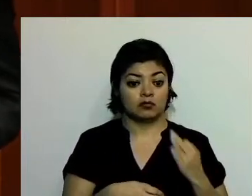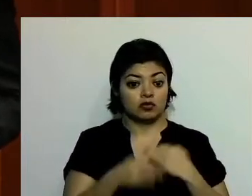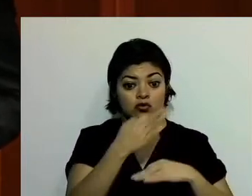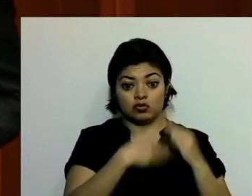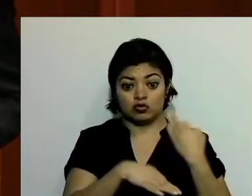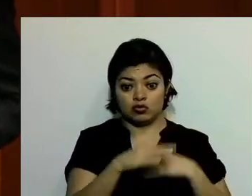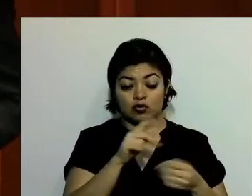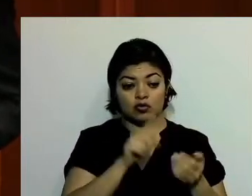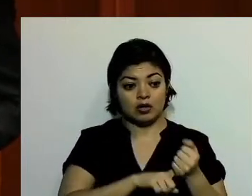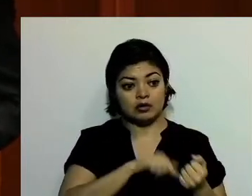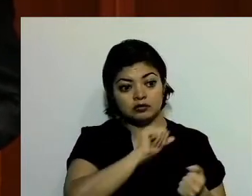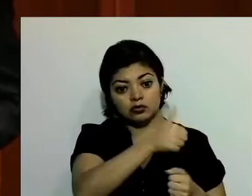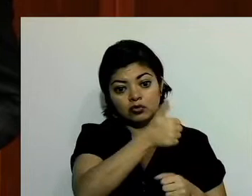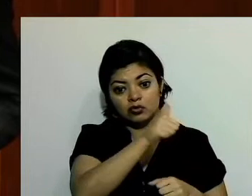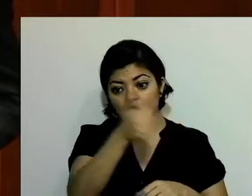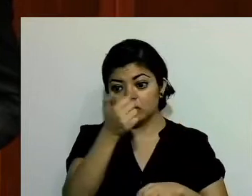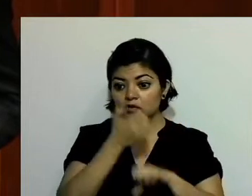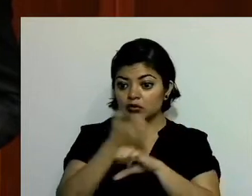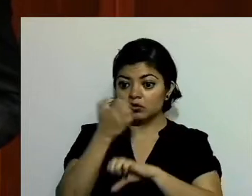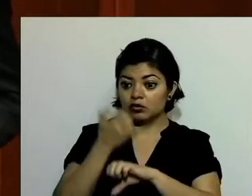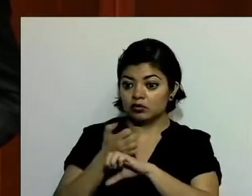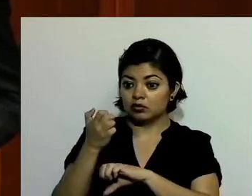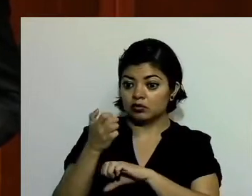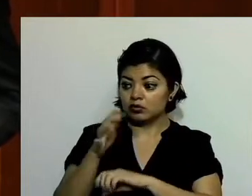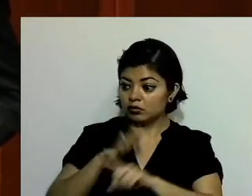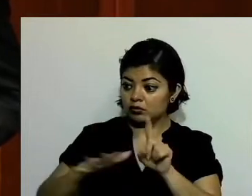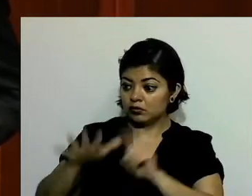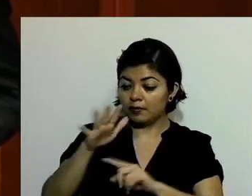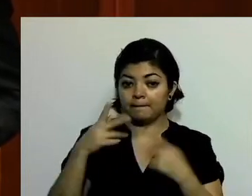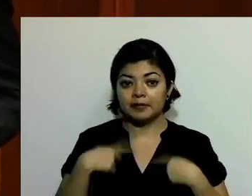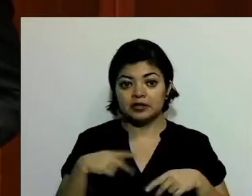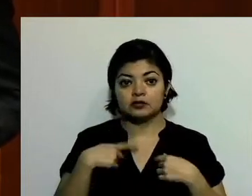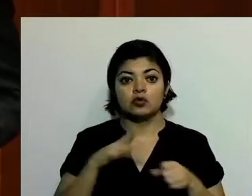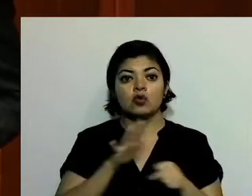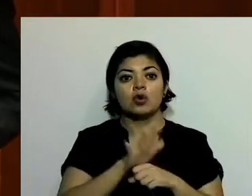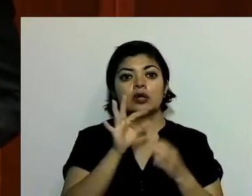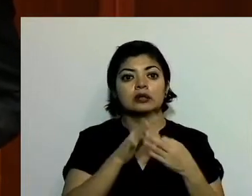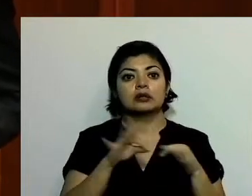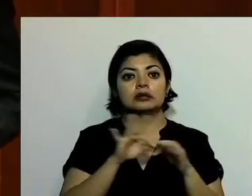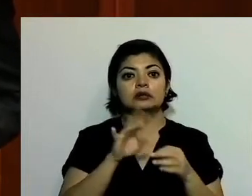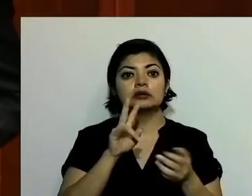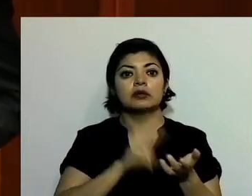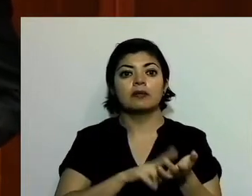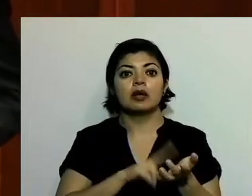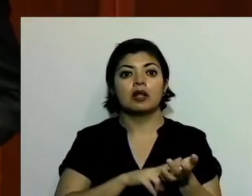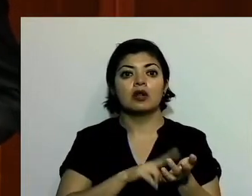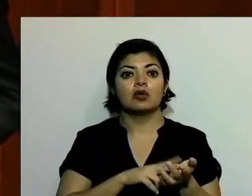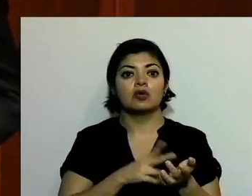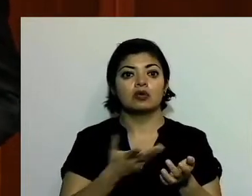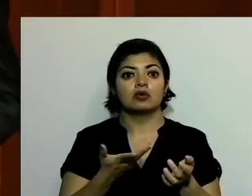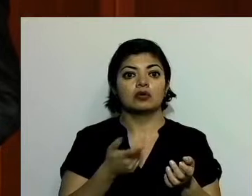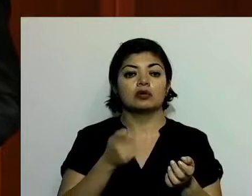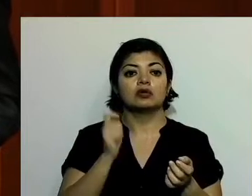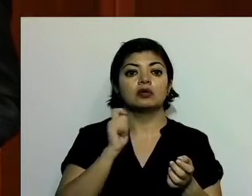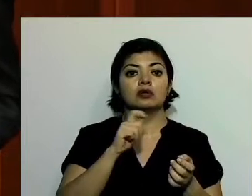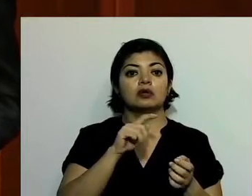entes de la sociedad cuál es el valor sustantivo de una